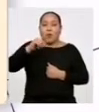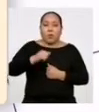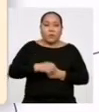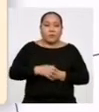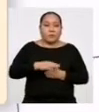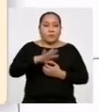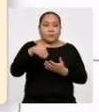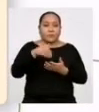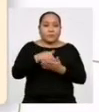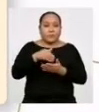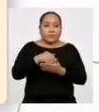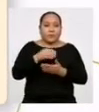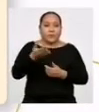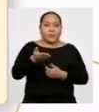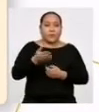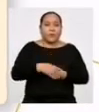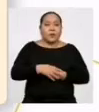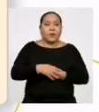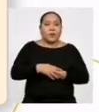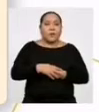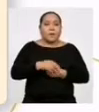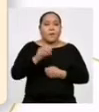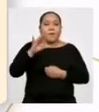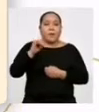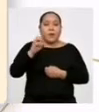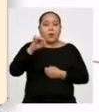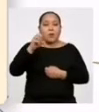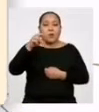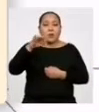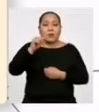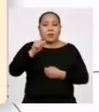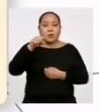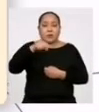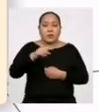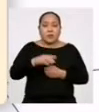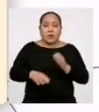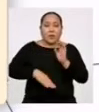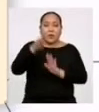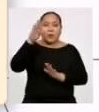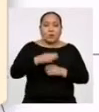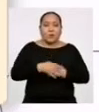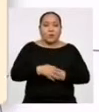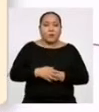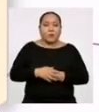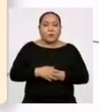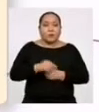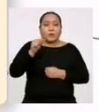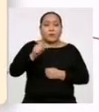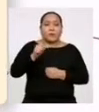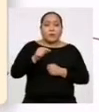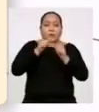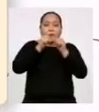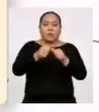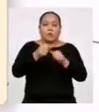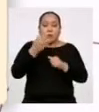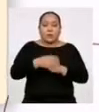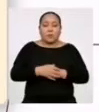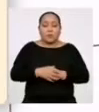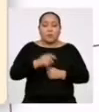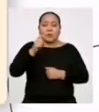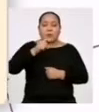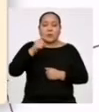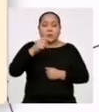intervalo donde la frecuencia absoluta Sea la mayor En este caso es 9 Seguido a eso Toca